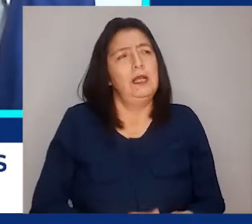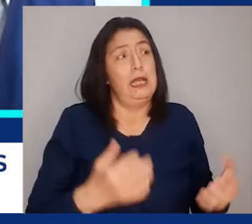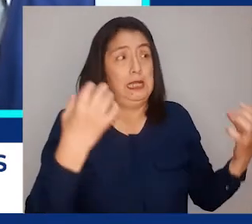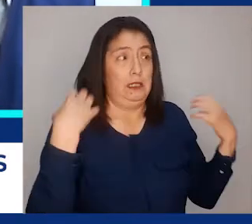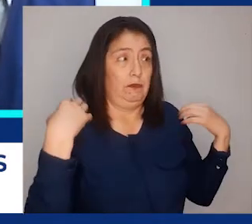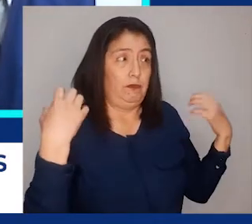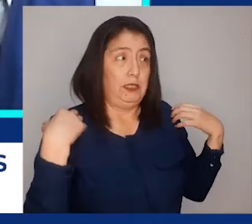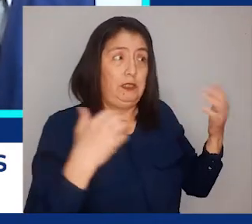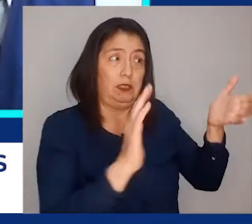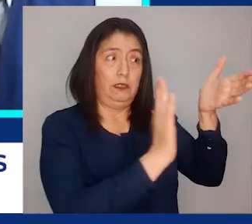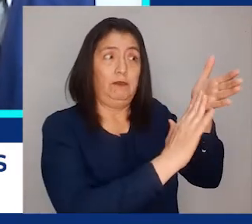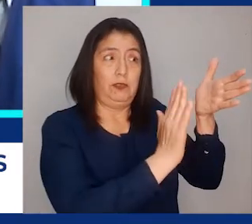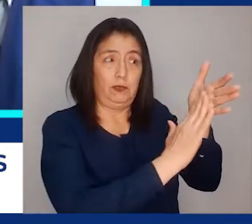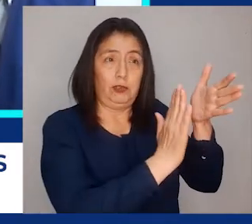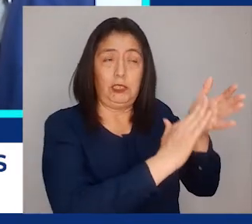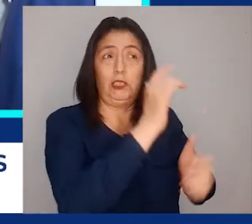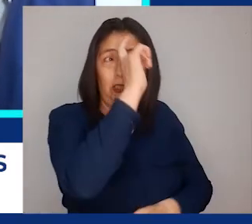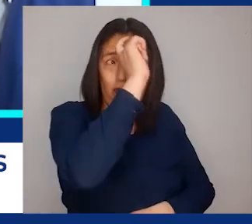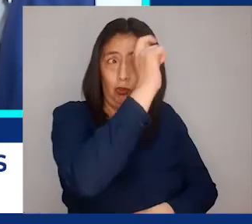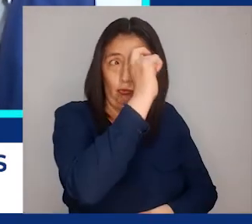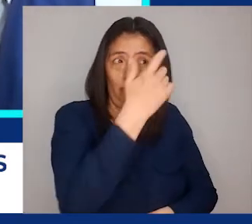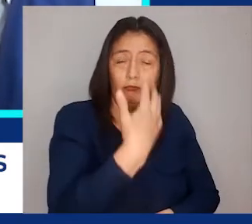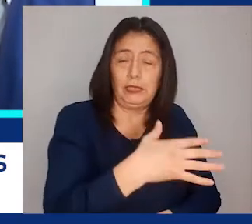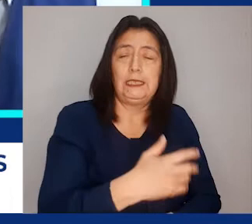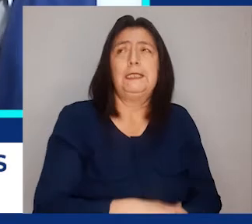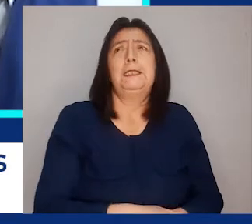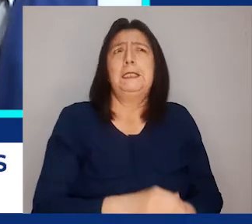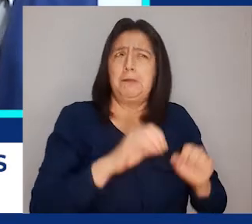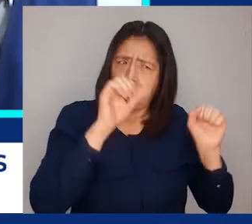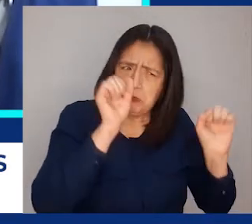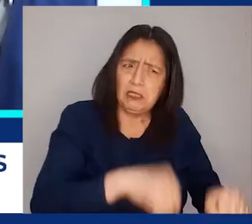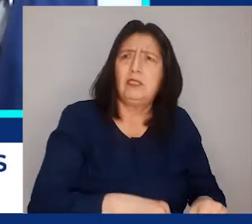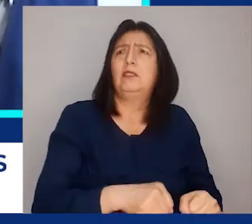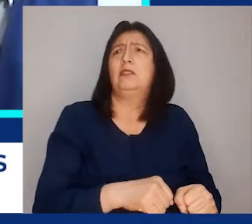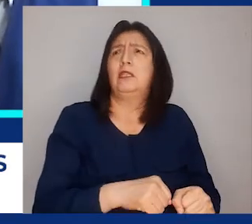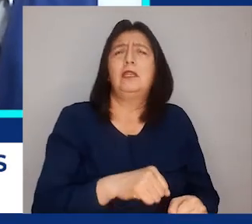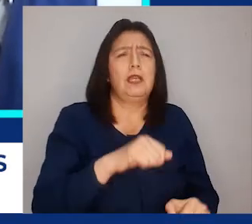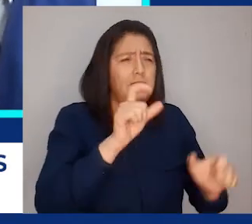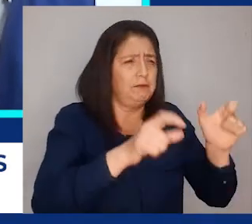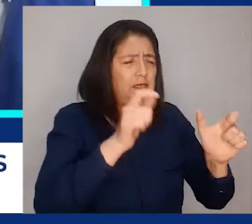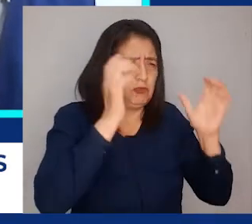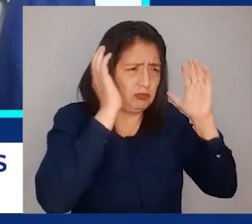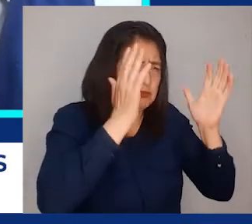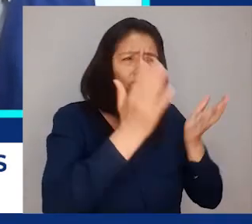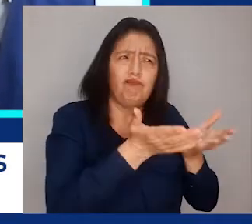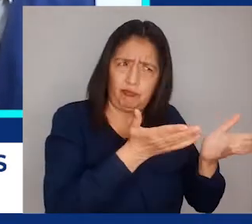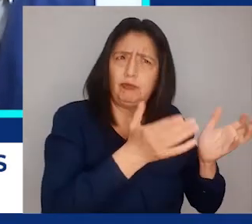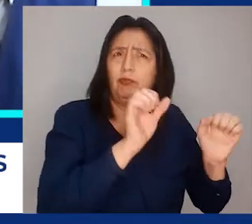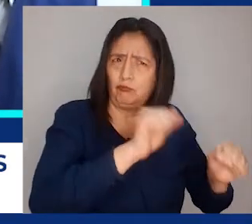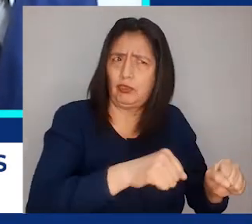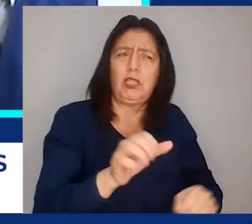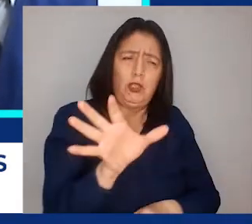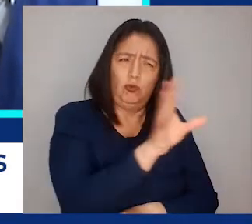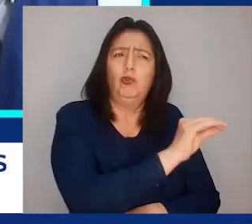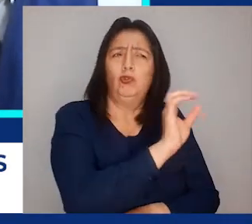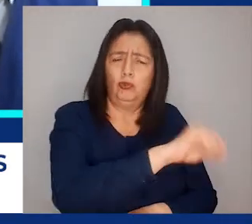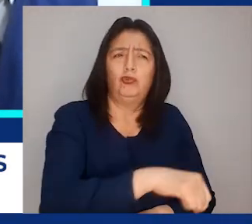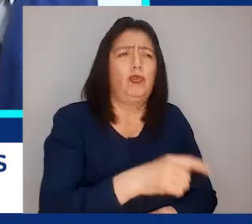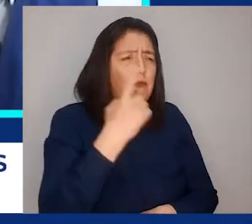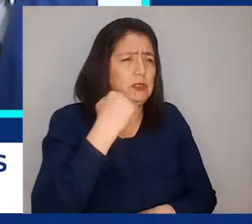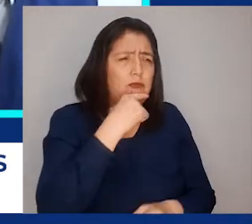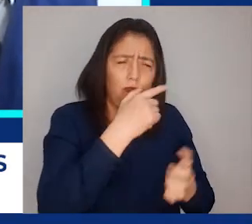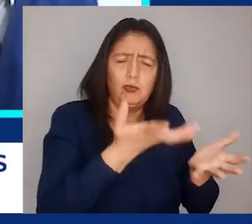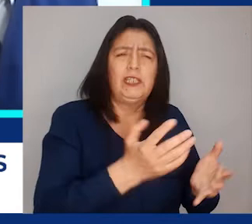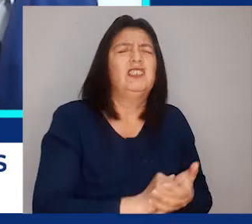Oficina Defensorial de Tumbes ha venido atendiendo a todos los ciudadanos y